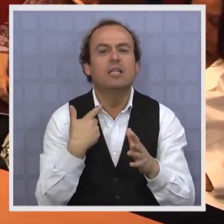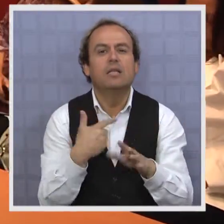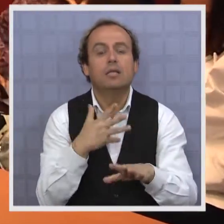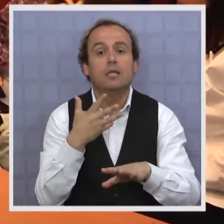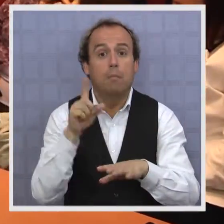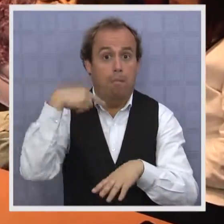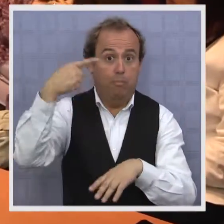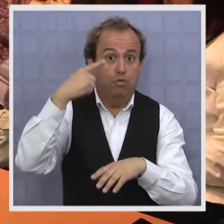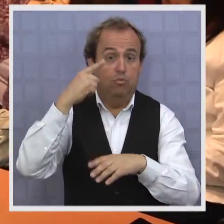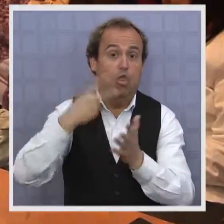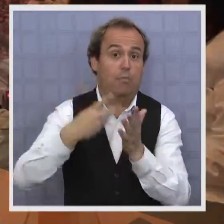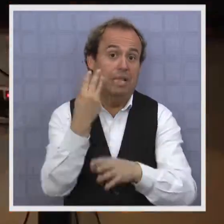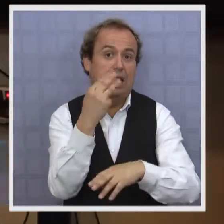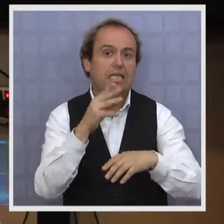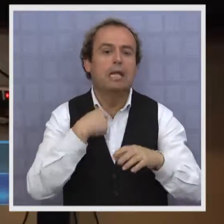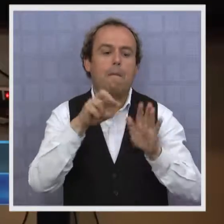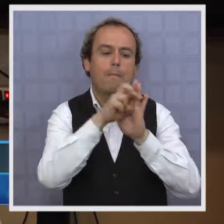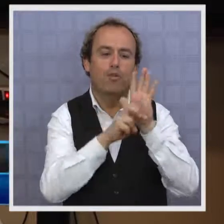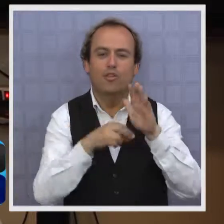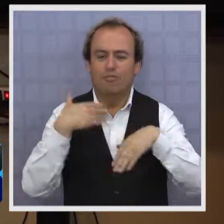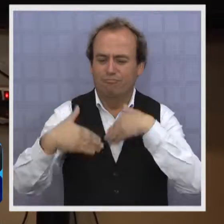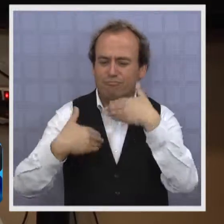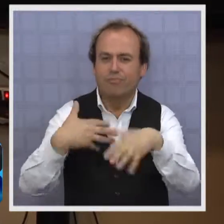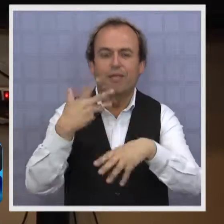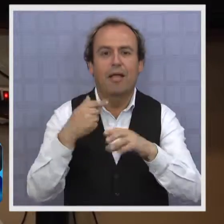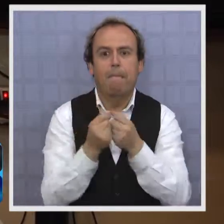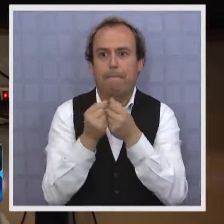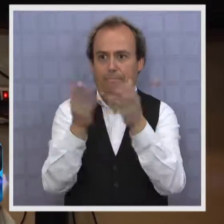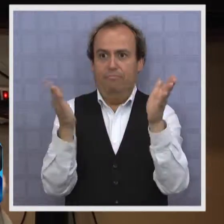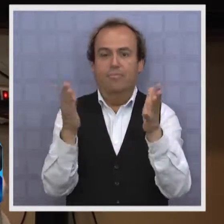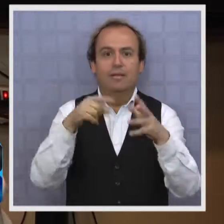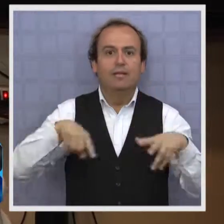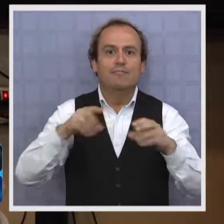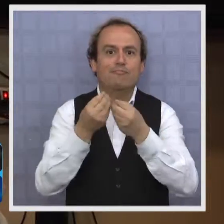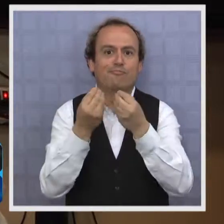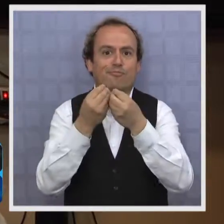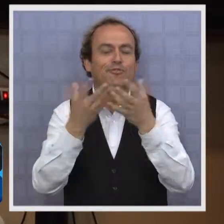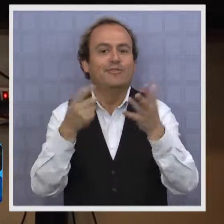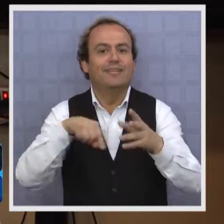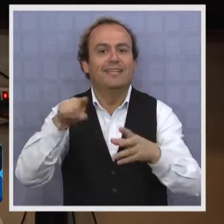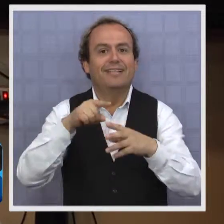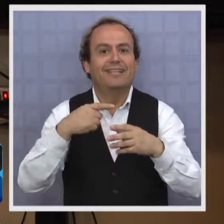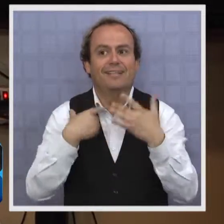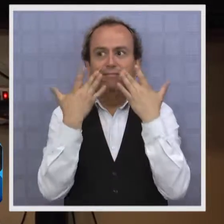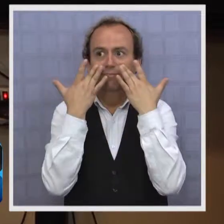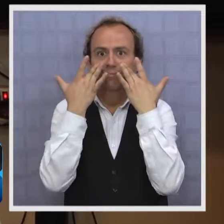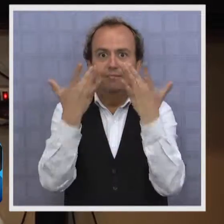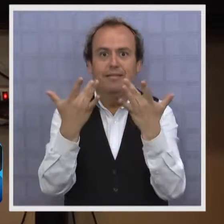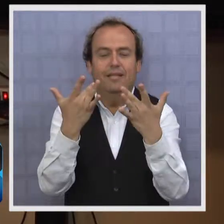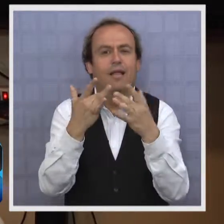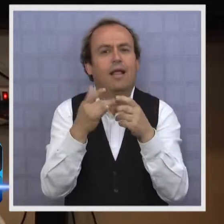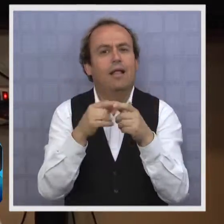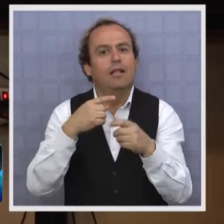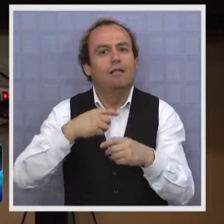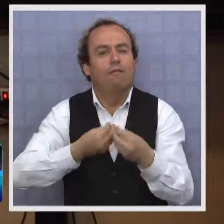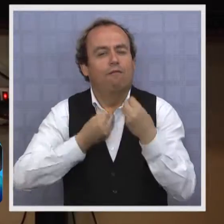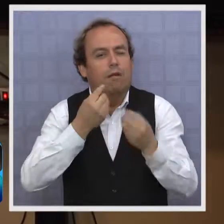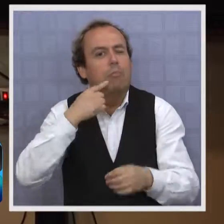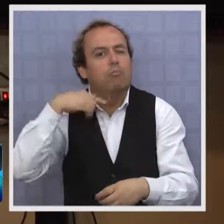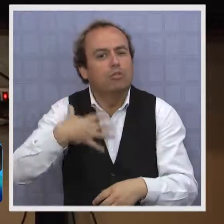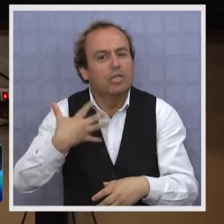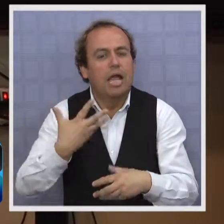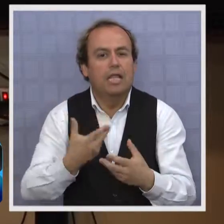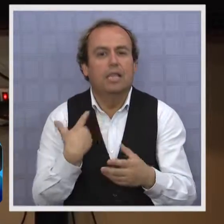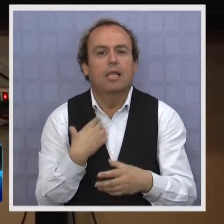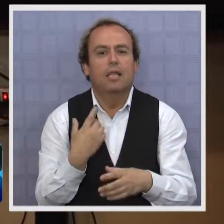proyectos que desarrollen actividades de alto impacto, de alta cobertura, en el sentido que tengan un grado de eficiencia importante en cuanto